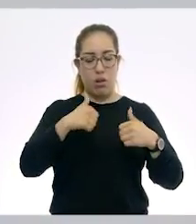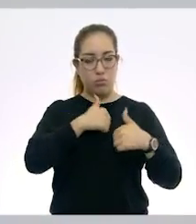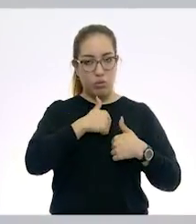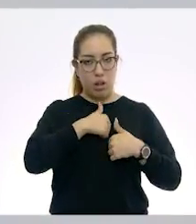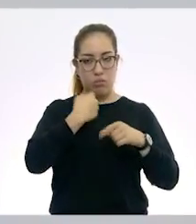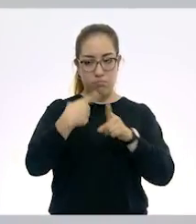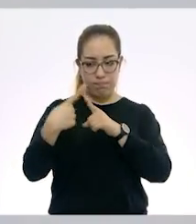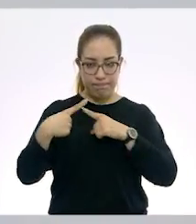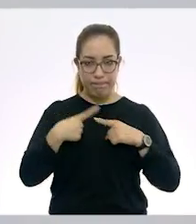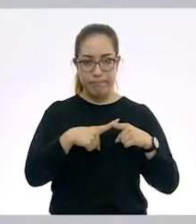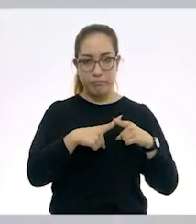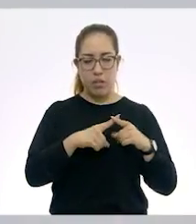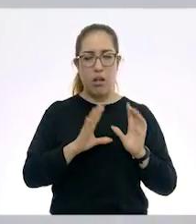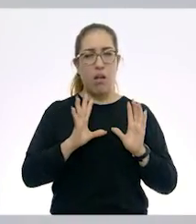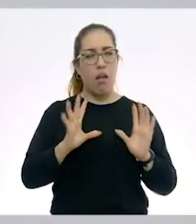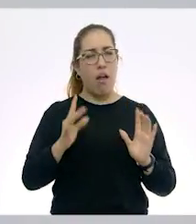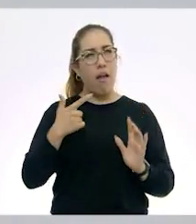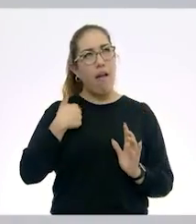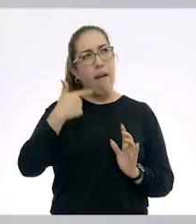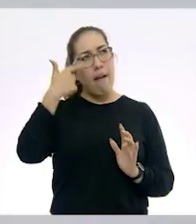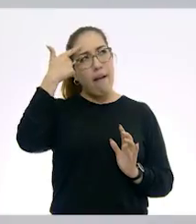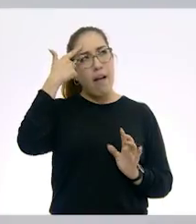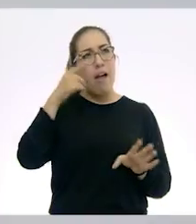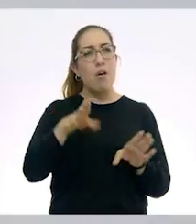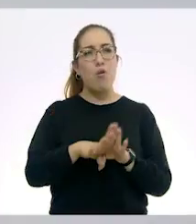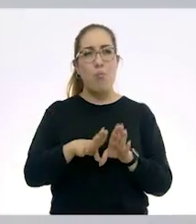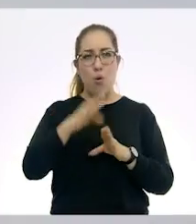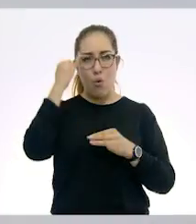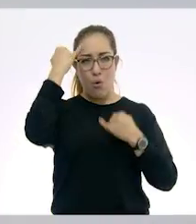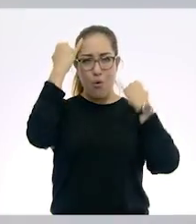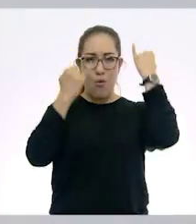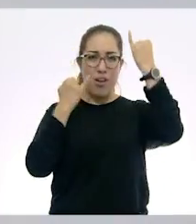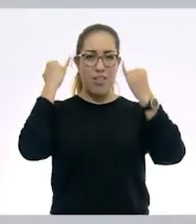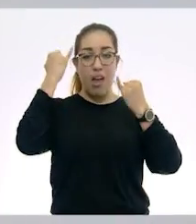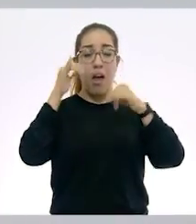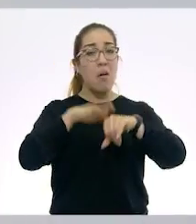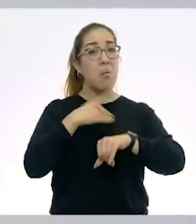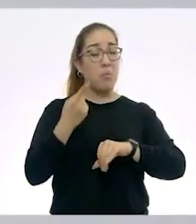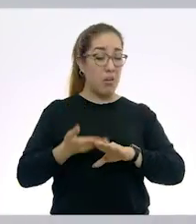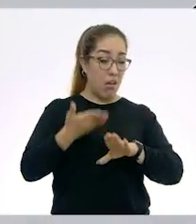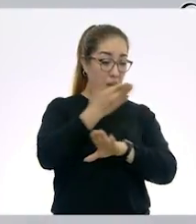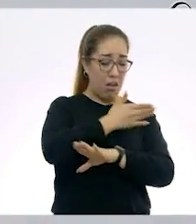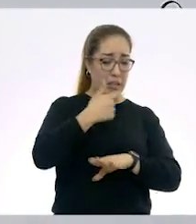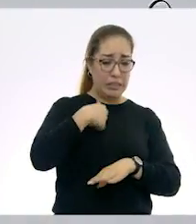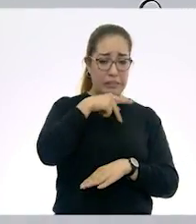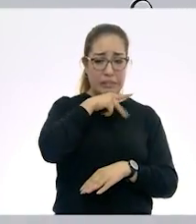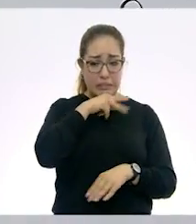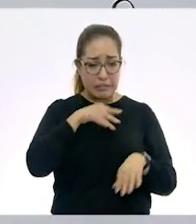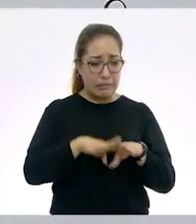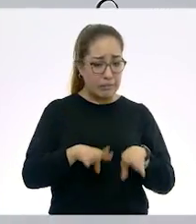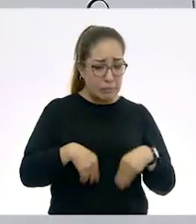asentado en un lugar, pues comienzan a suceder porque ya no tienes la preocupación de subsistir.